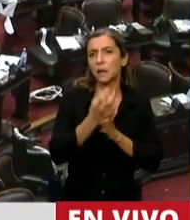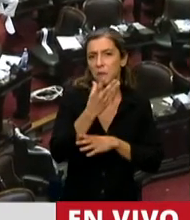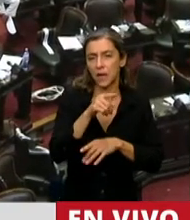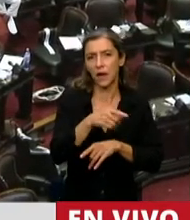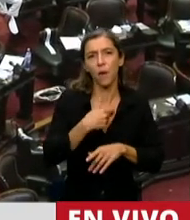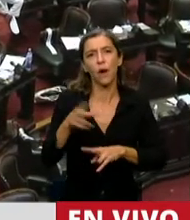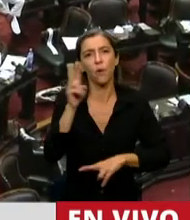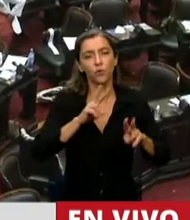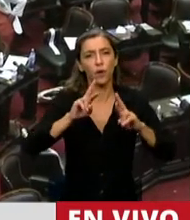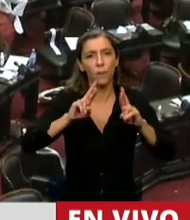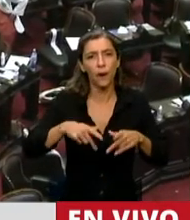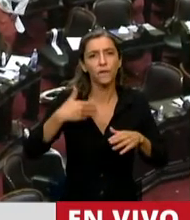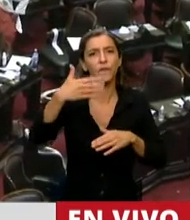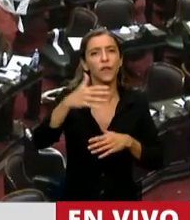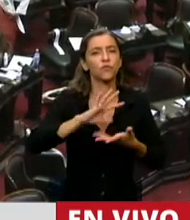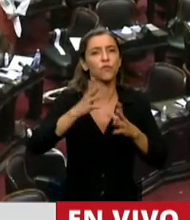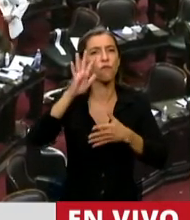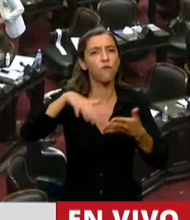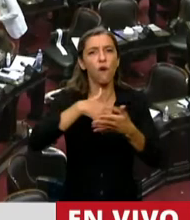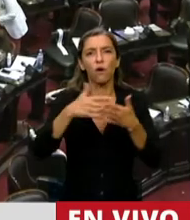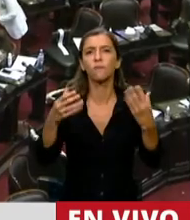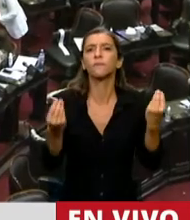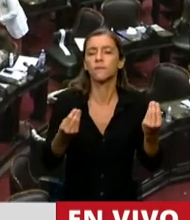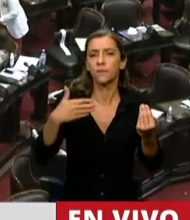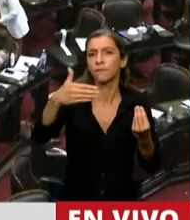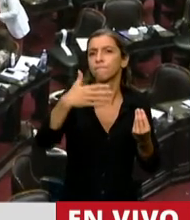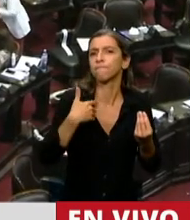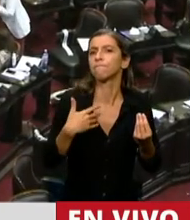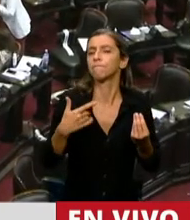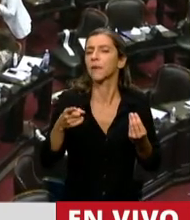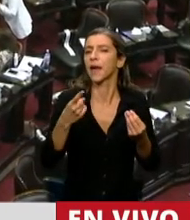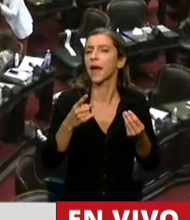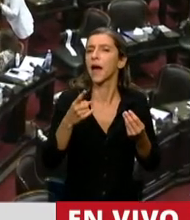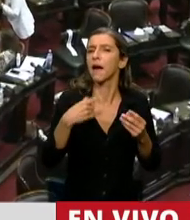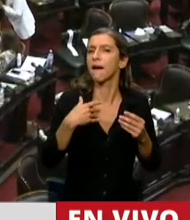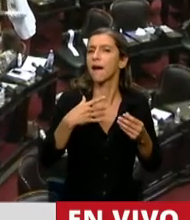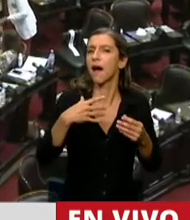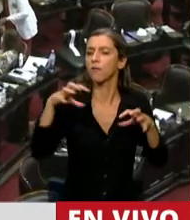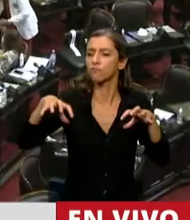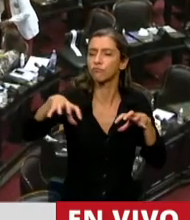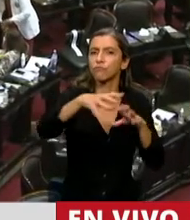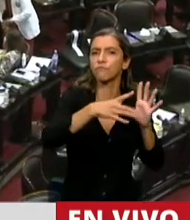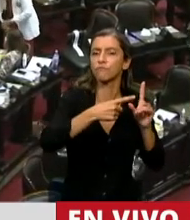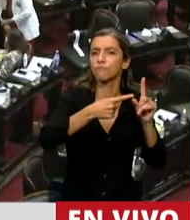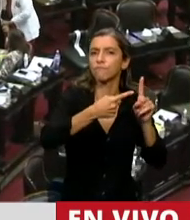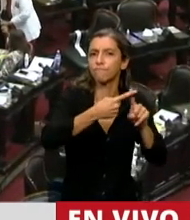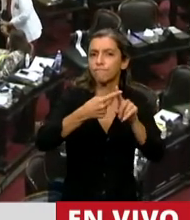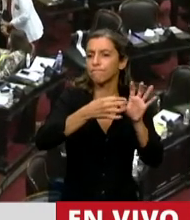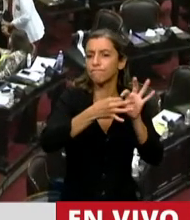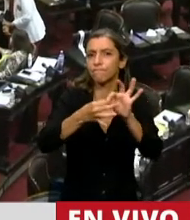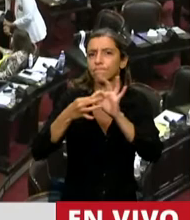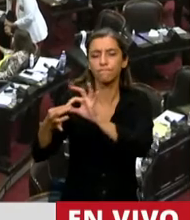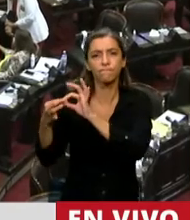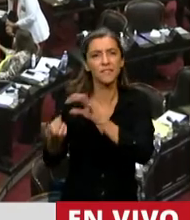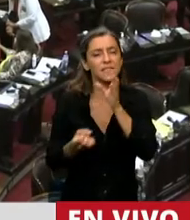del Sistema Nacional de Ciencia y Tecnología, que establece ya una articulación integral de todas las partes, de la existencia del